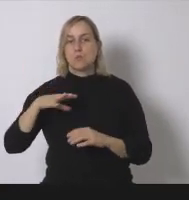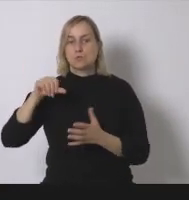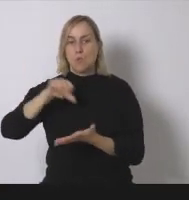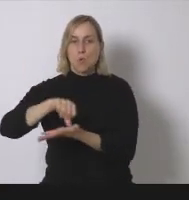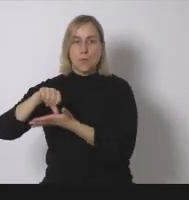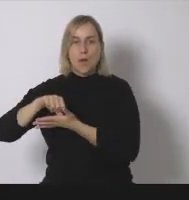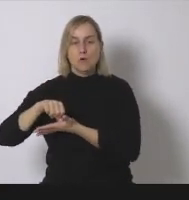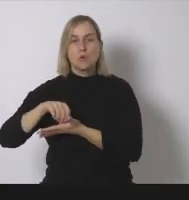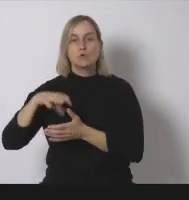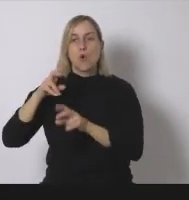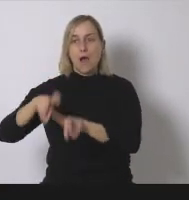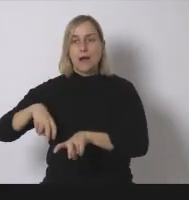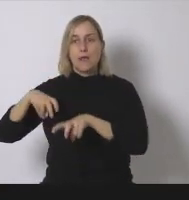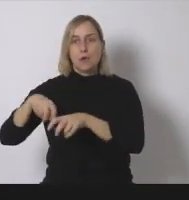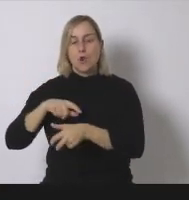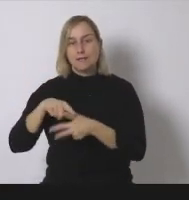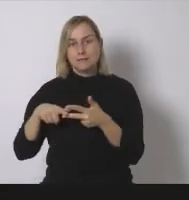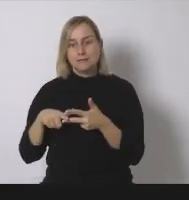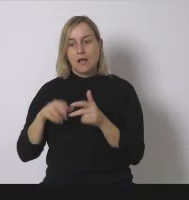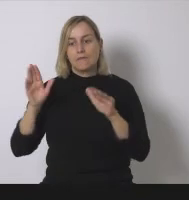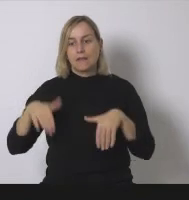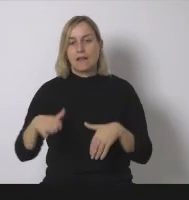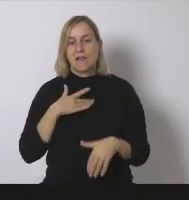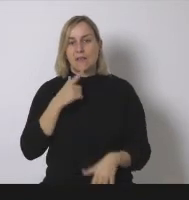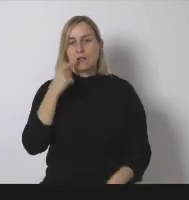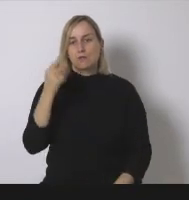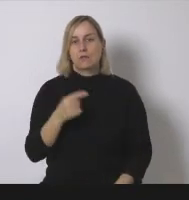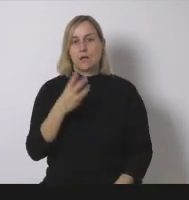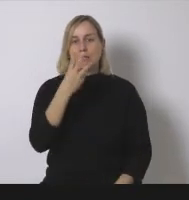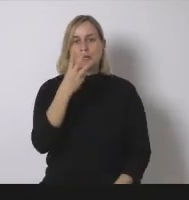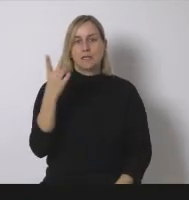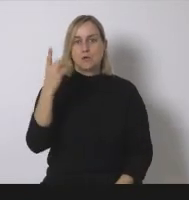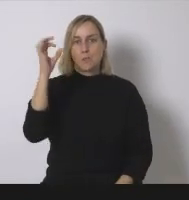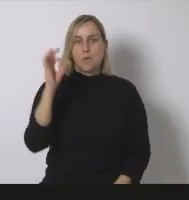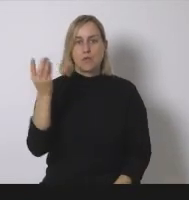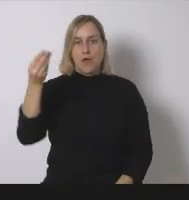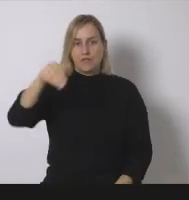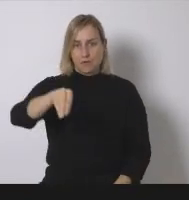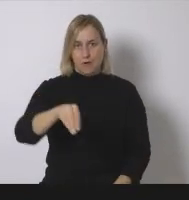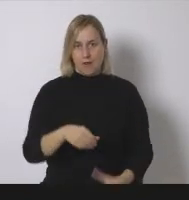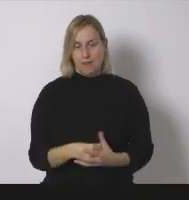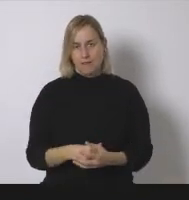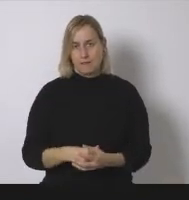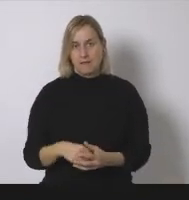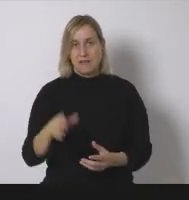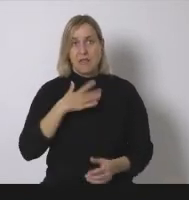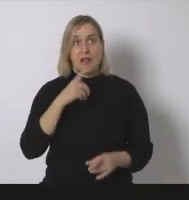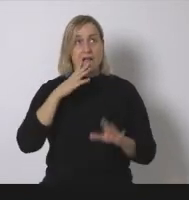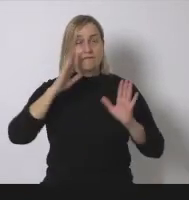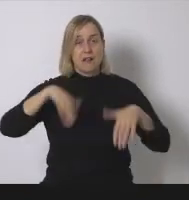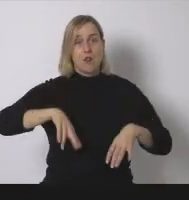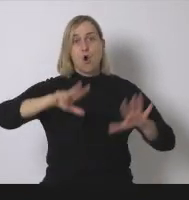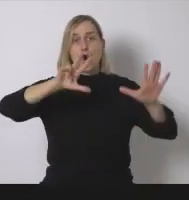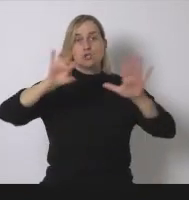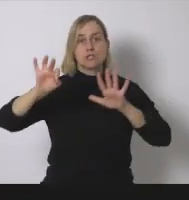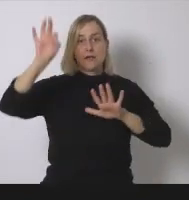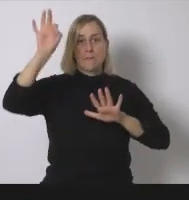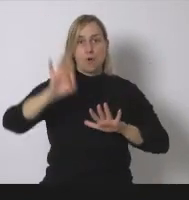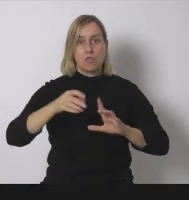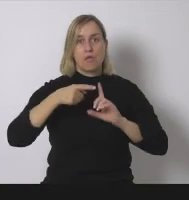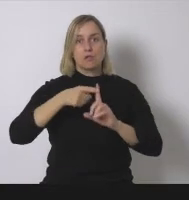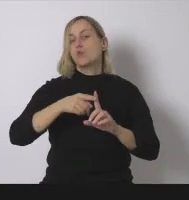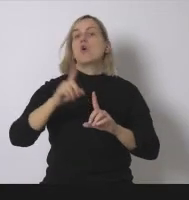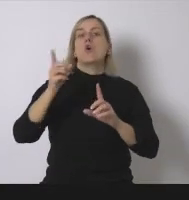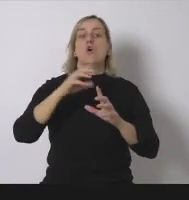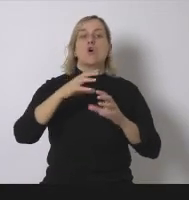un 31% adicional es decir que el 80% es no renovable el 84% de la producción